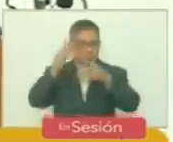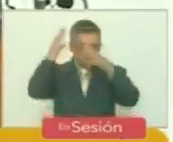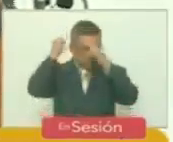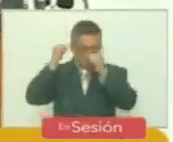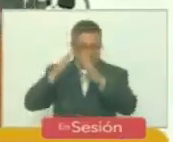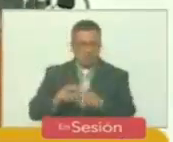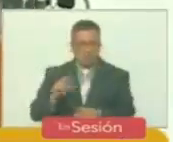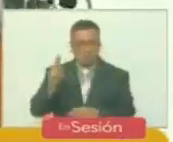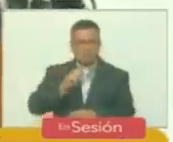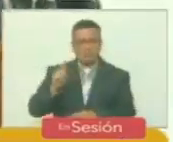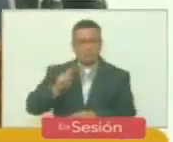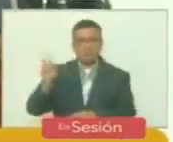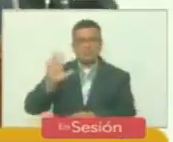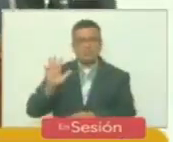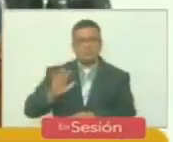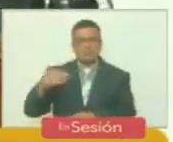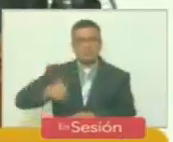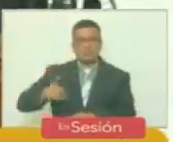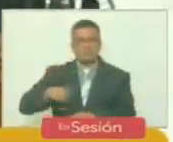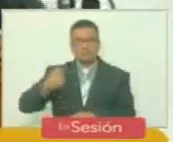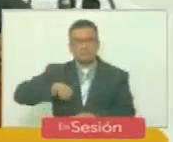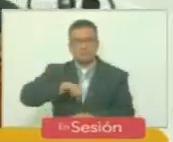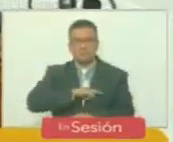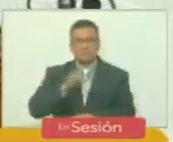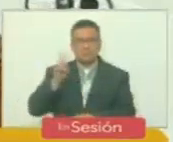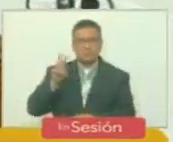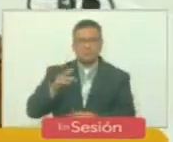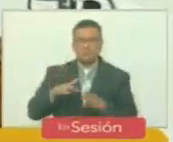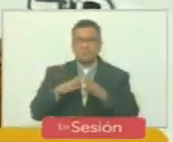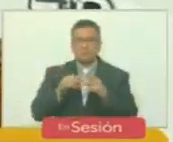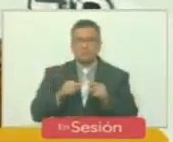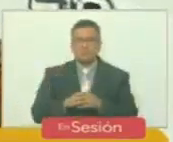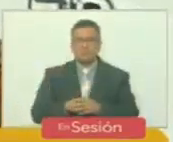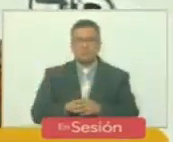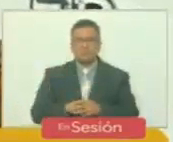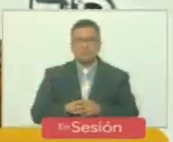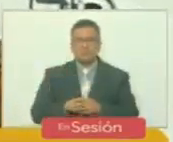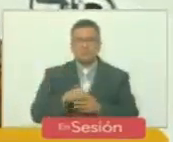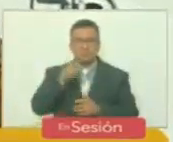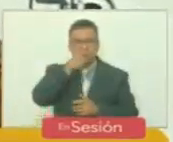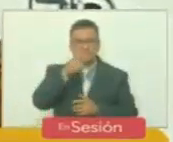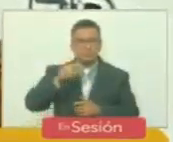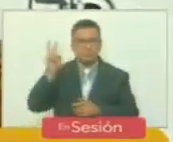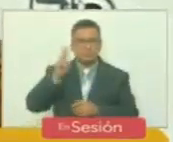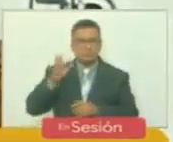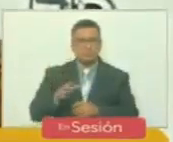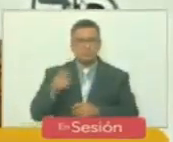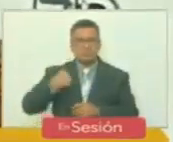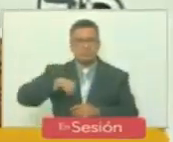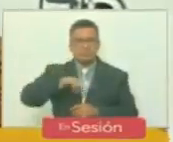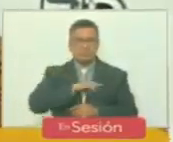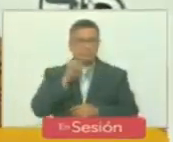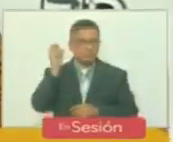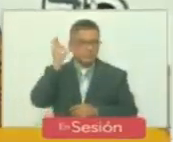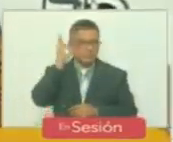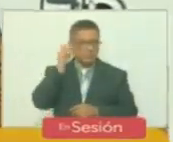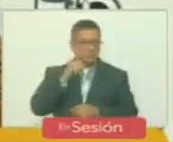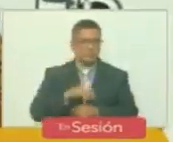república argentina y nuestra patria y a todo el pueblo venezolano que nos escucha